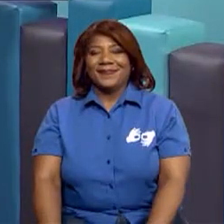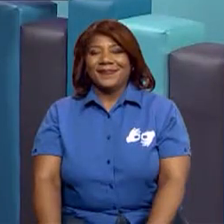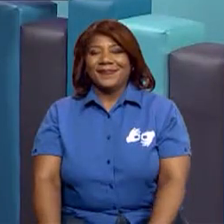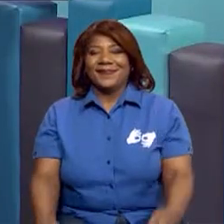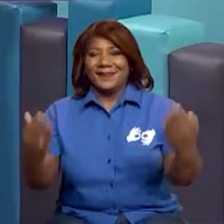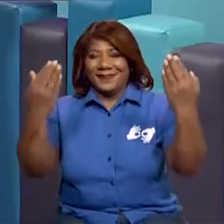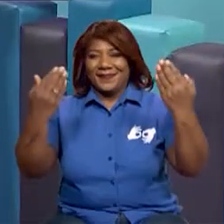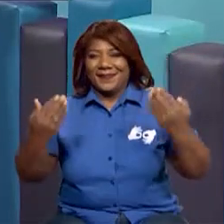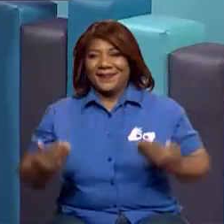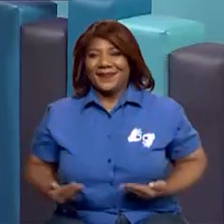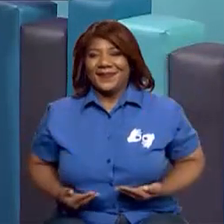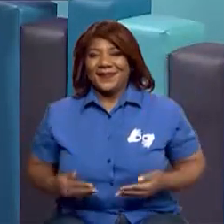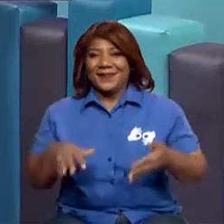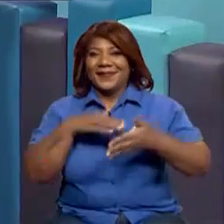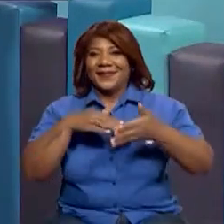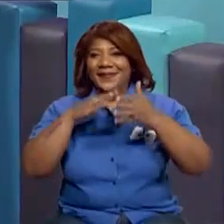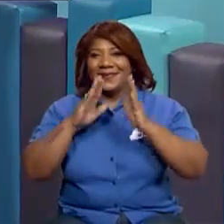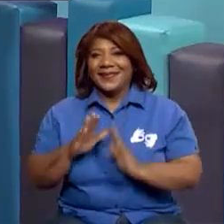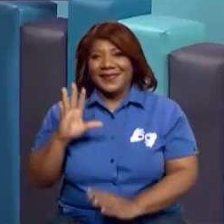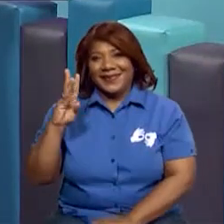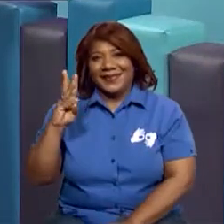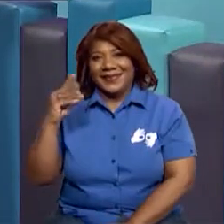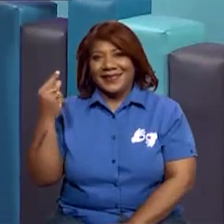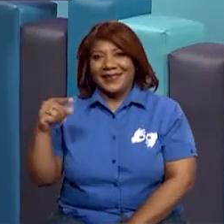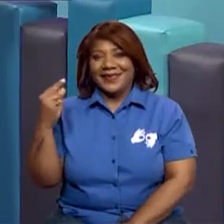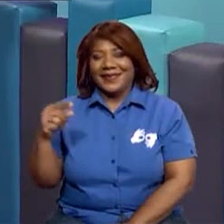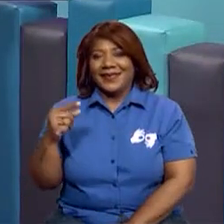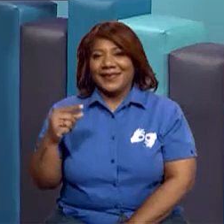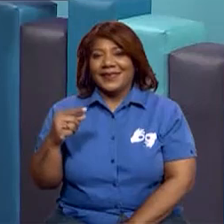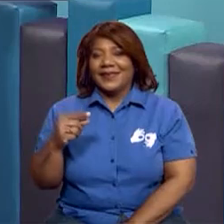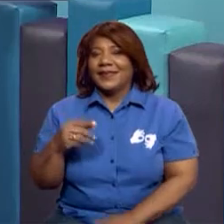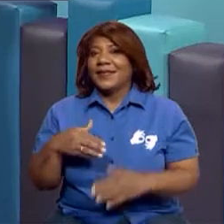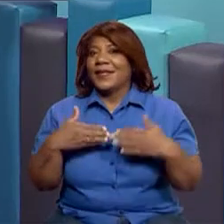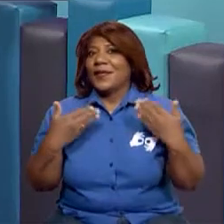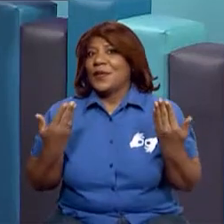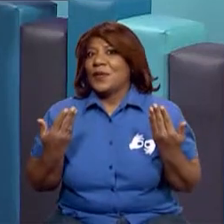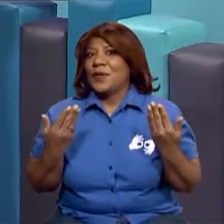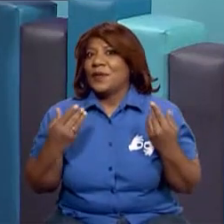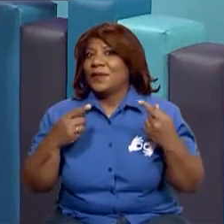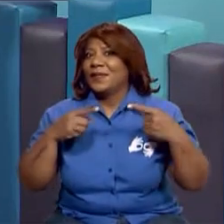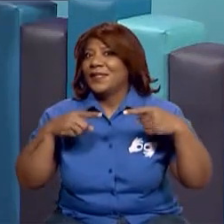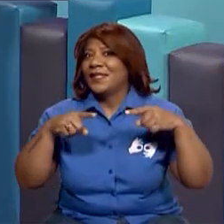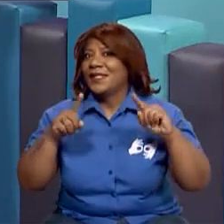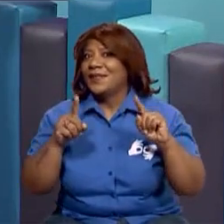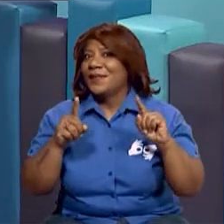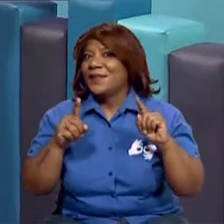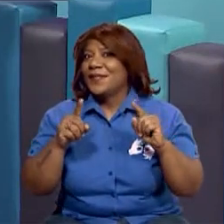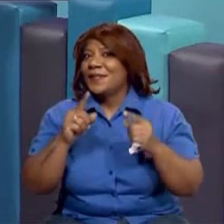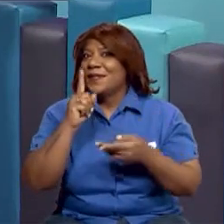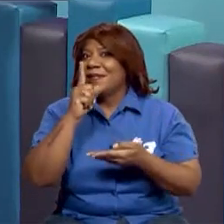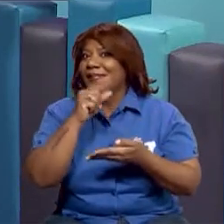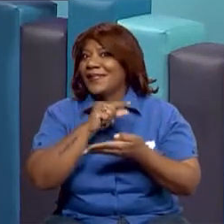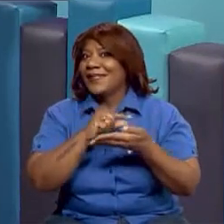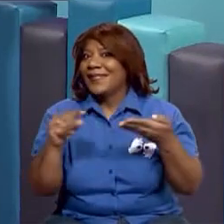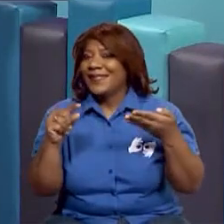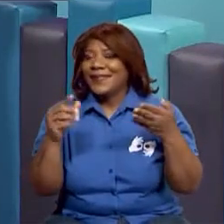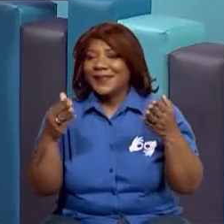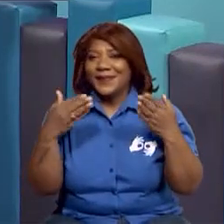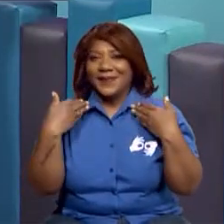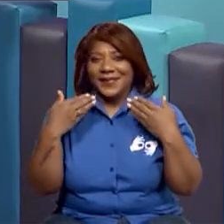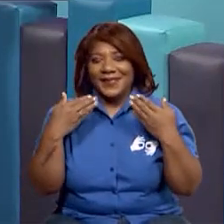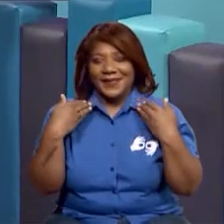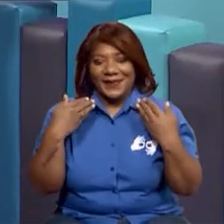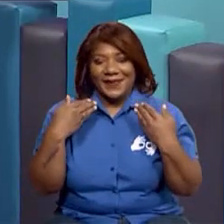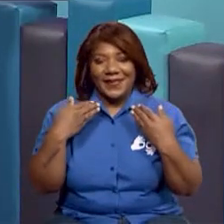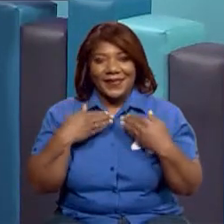Bienvenidos mis estudiantes de sexto grado. ¿Cómo pasaron estas mini vacaciones? Espero que lo que más